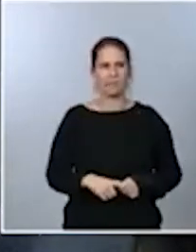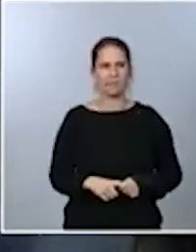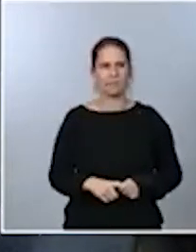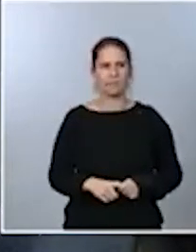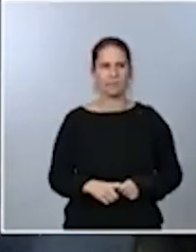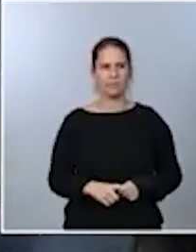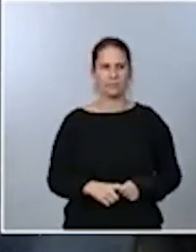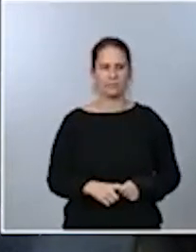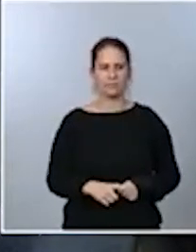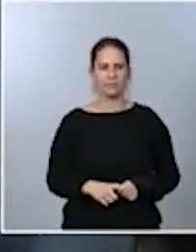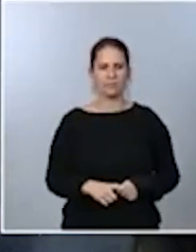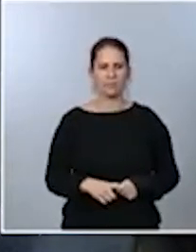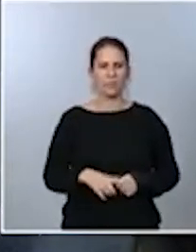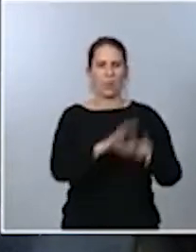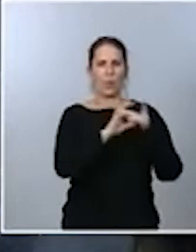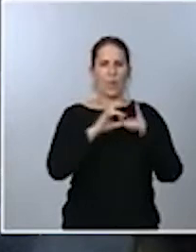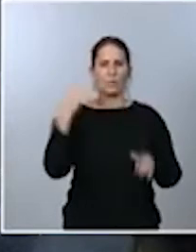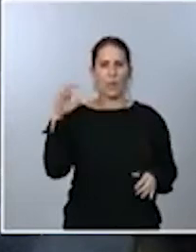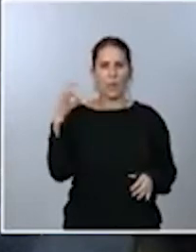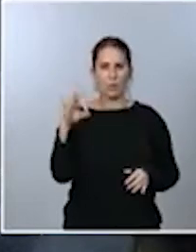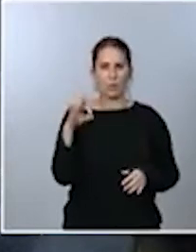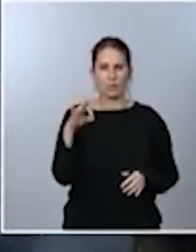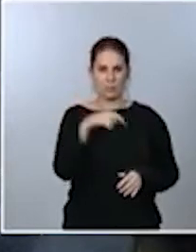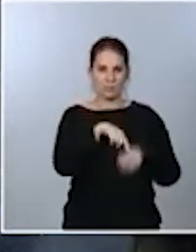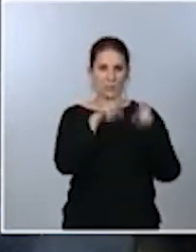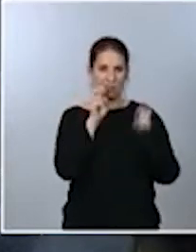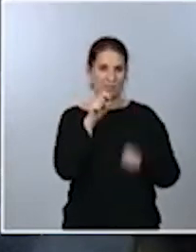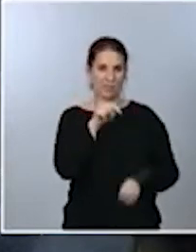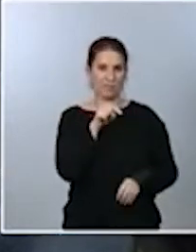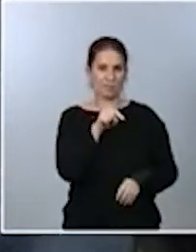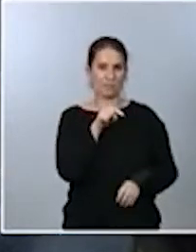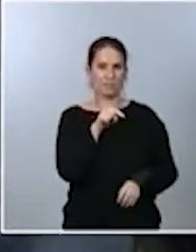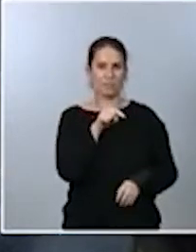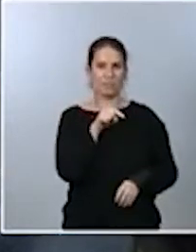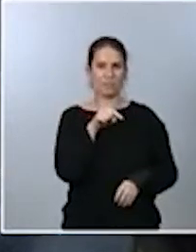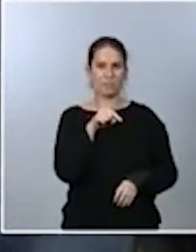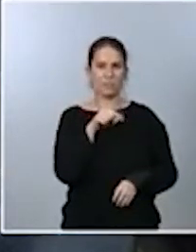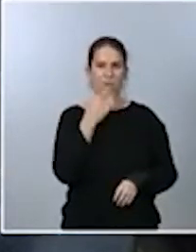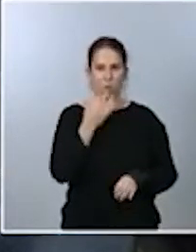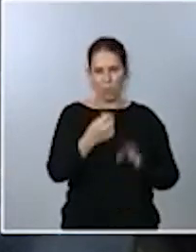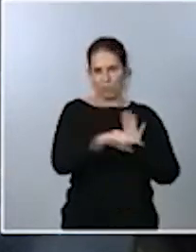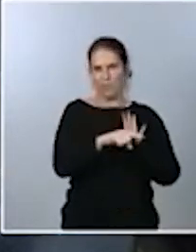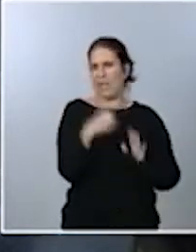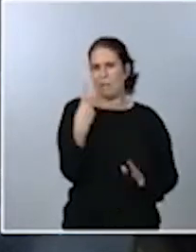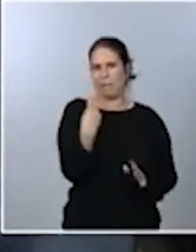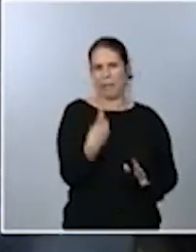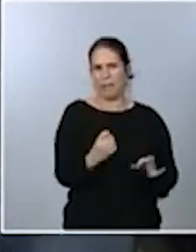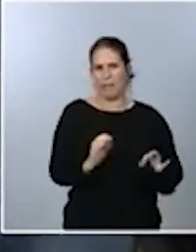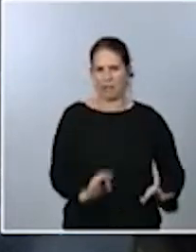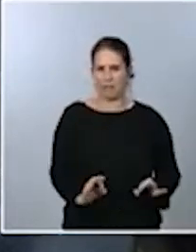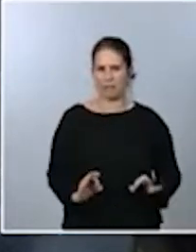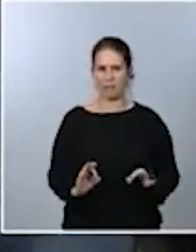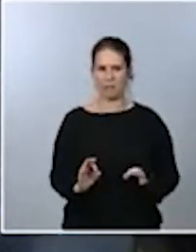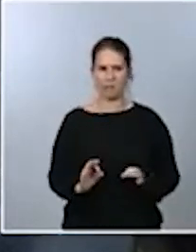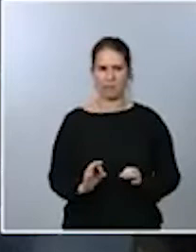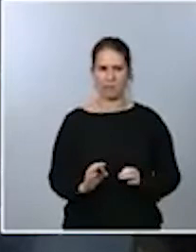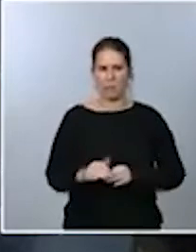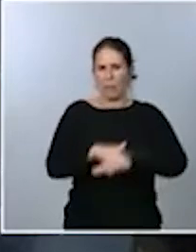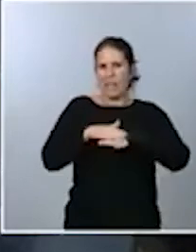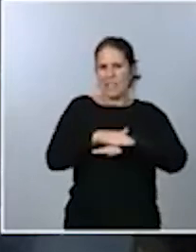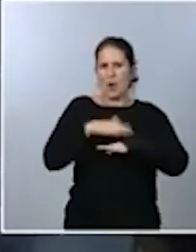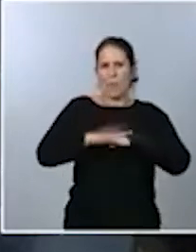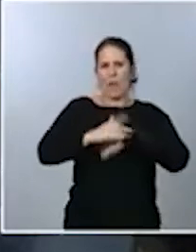¿Unidas podemos ver esta cuestión como imprescindible o renunciable a la hora de llegar a ese acuerdo para los